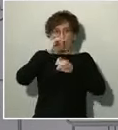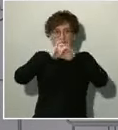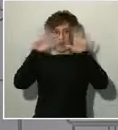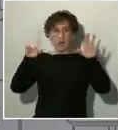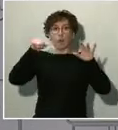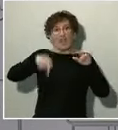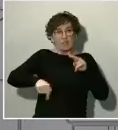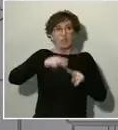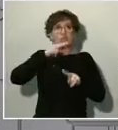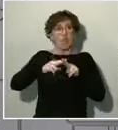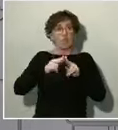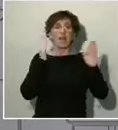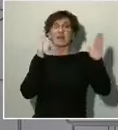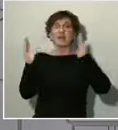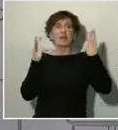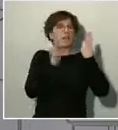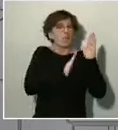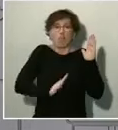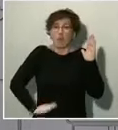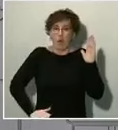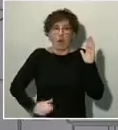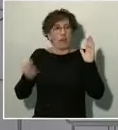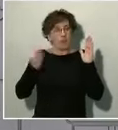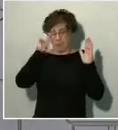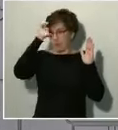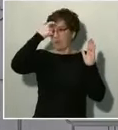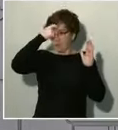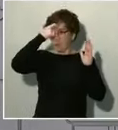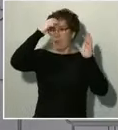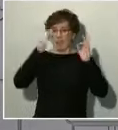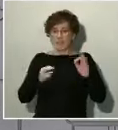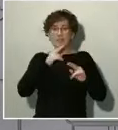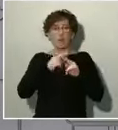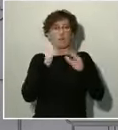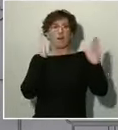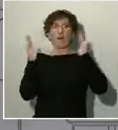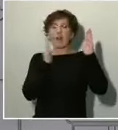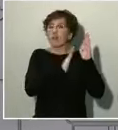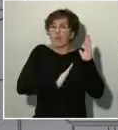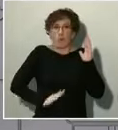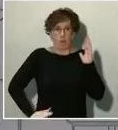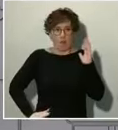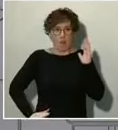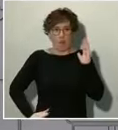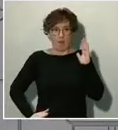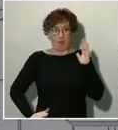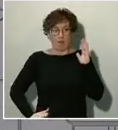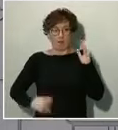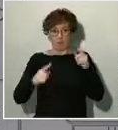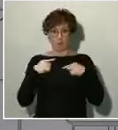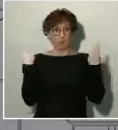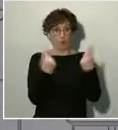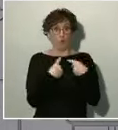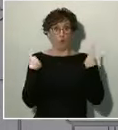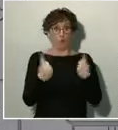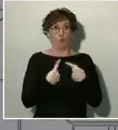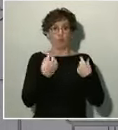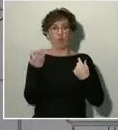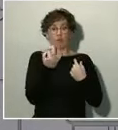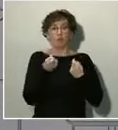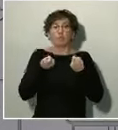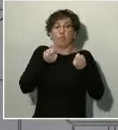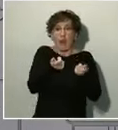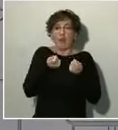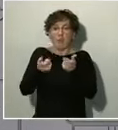debe tratarse como temporal. Todos debemos facilitar a los demás la adaptación a este periodo